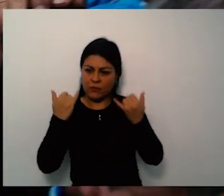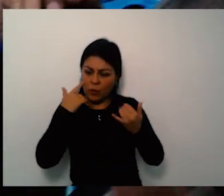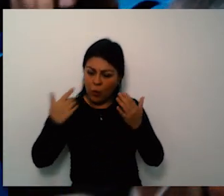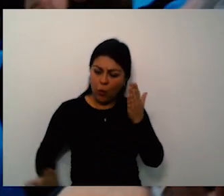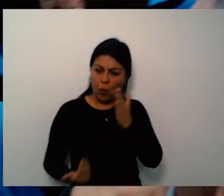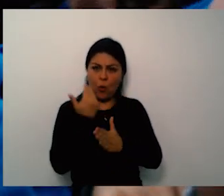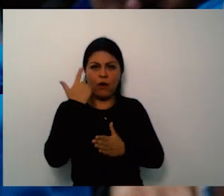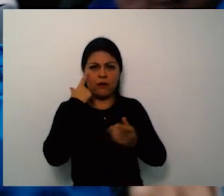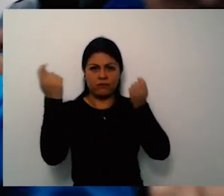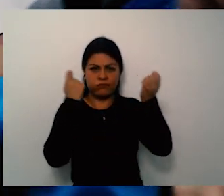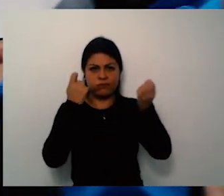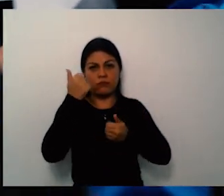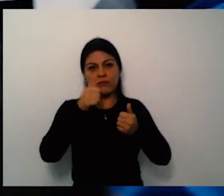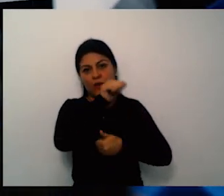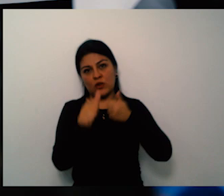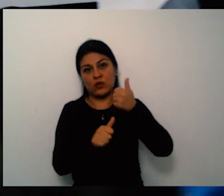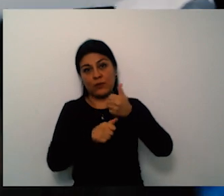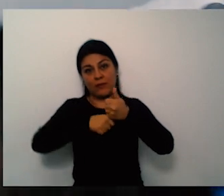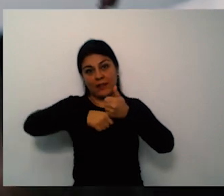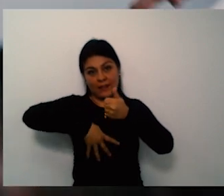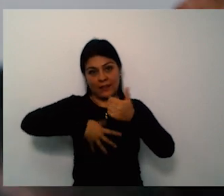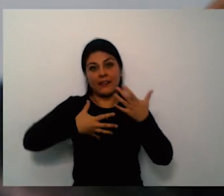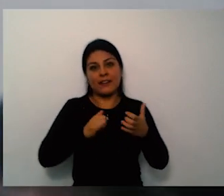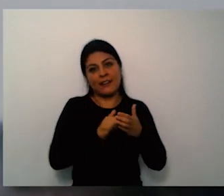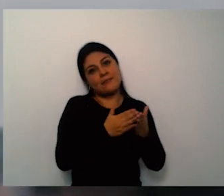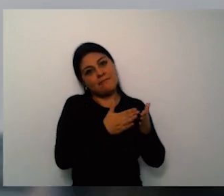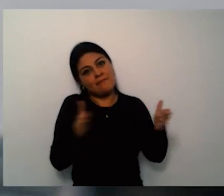Bueno, muy buenos días para todos y todas